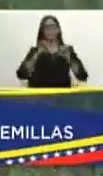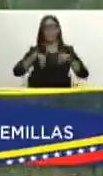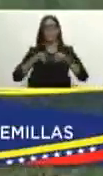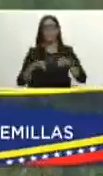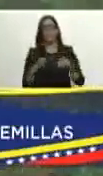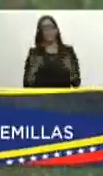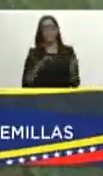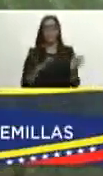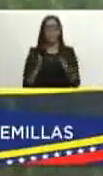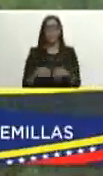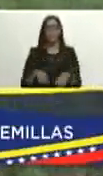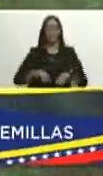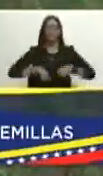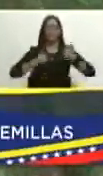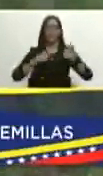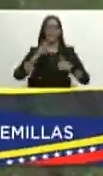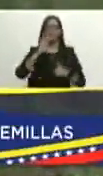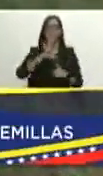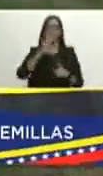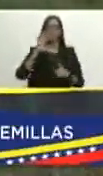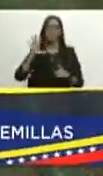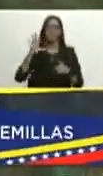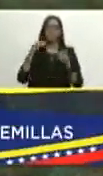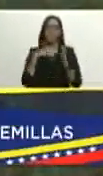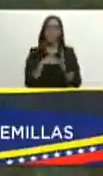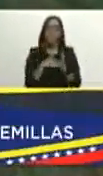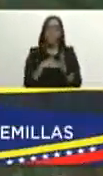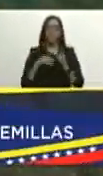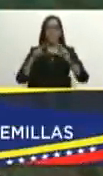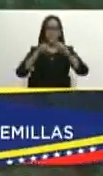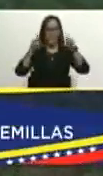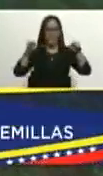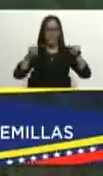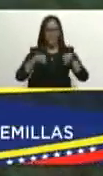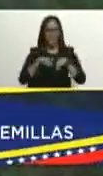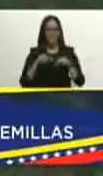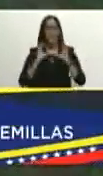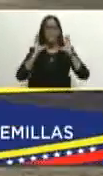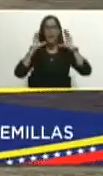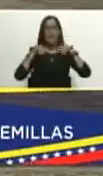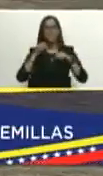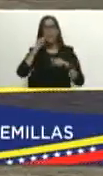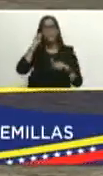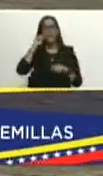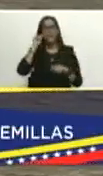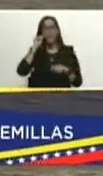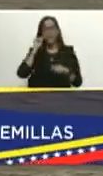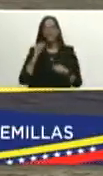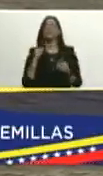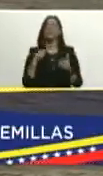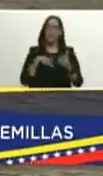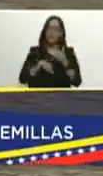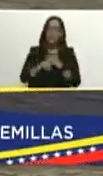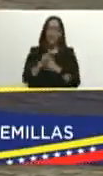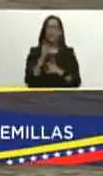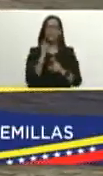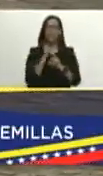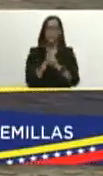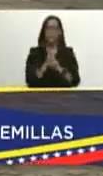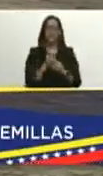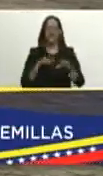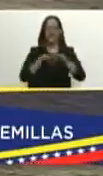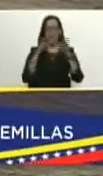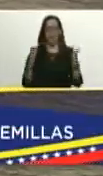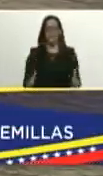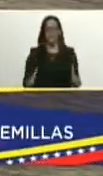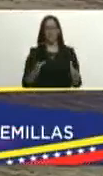aproximadamente más de 55 mil hectáreas de maíz amarillo que va dirigido por supuesto a la mesa